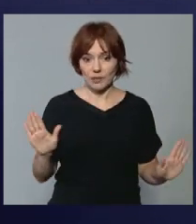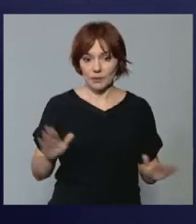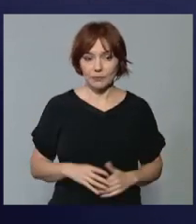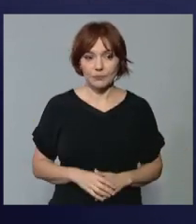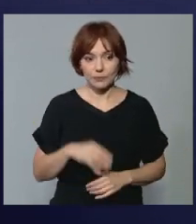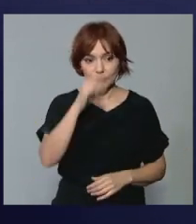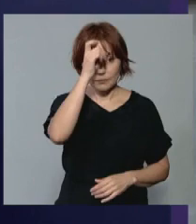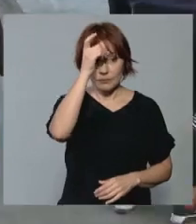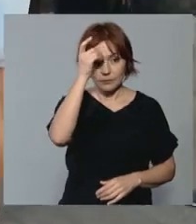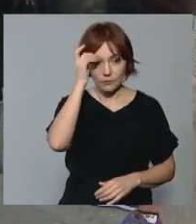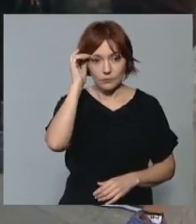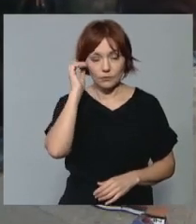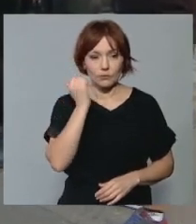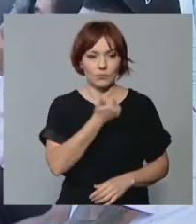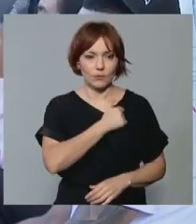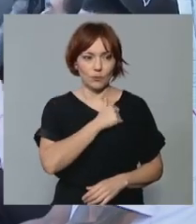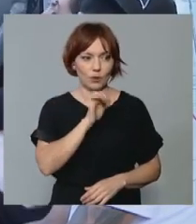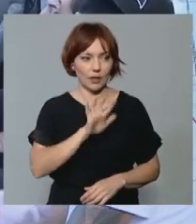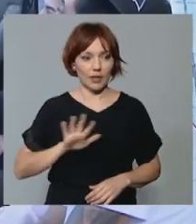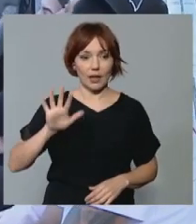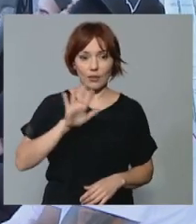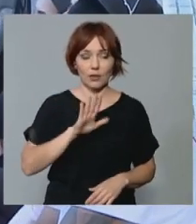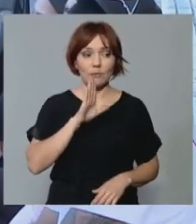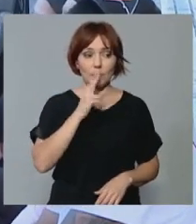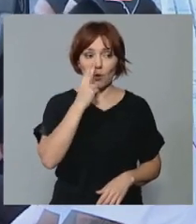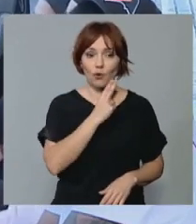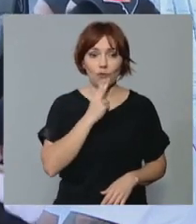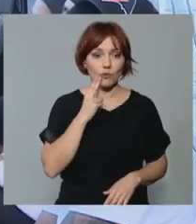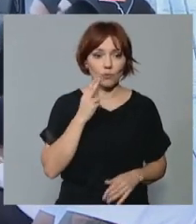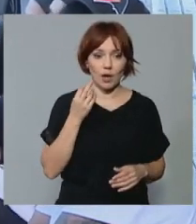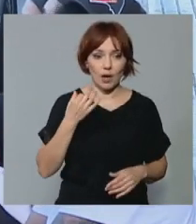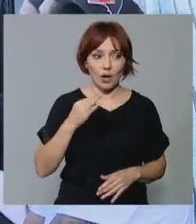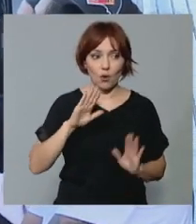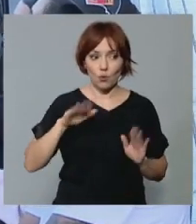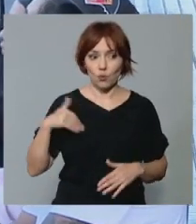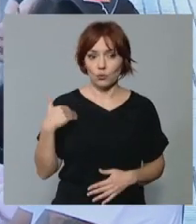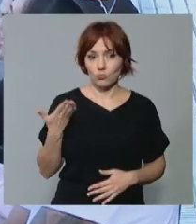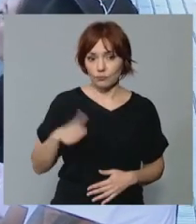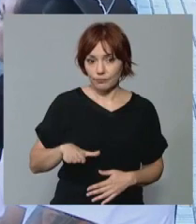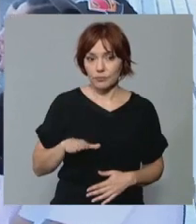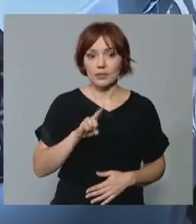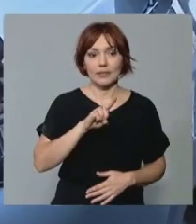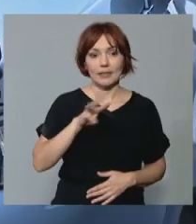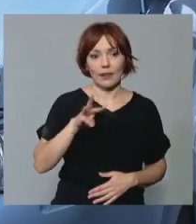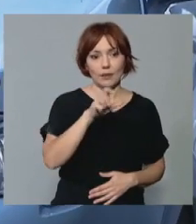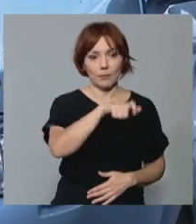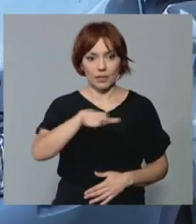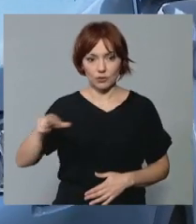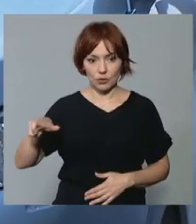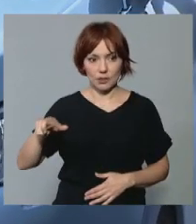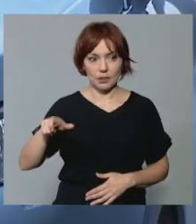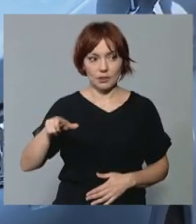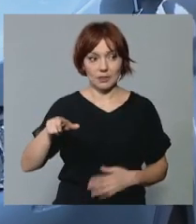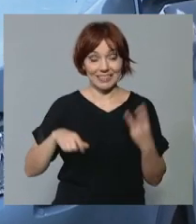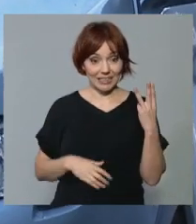Por parte de la Policía Nacional lo que podemos contar, lógicamente, es el fallecimiento. Los últimos datos que aparecieron ayer, el fallecimiento de 13 personas, de los que tres